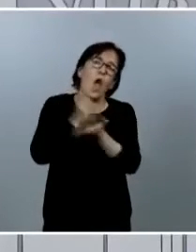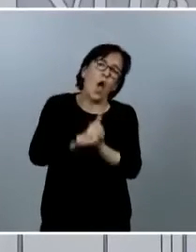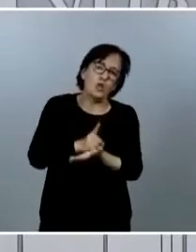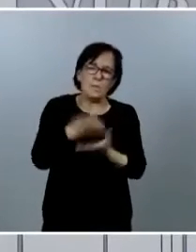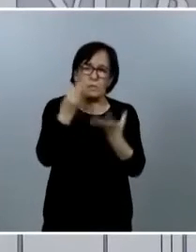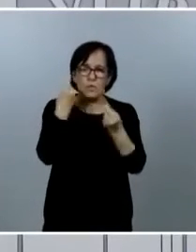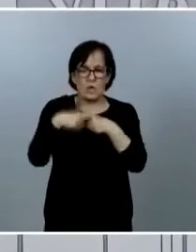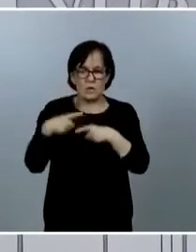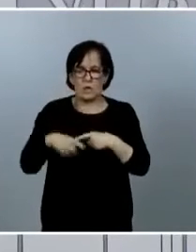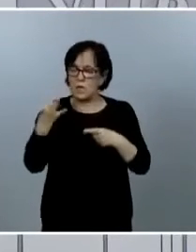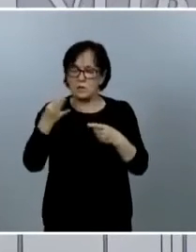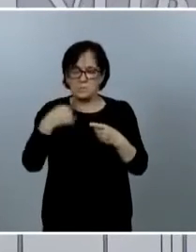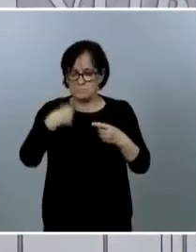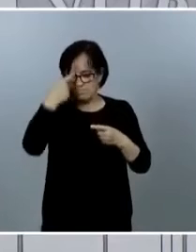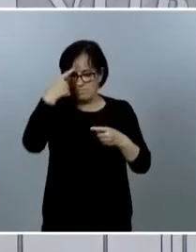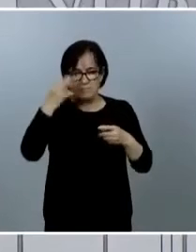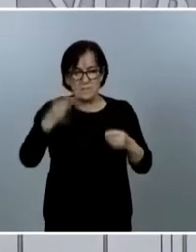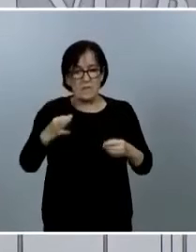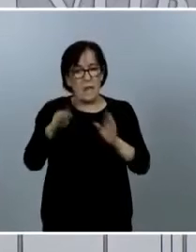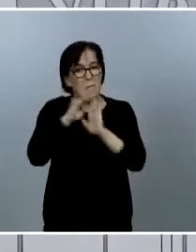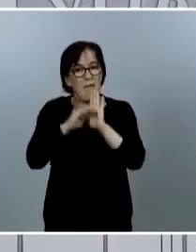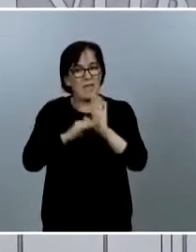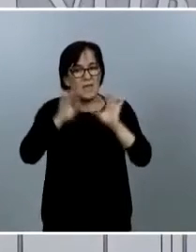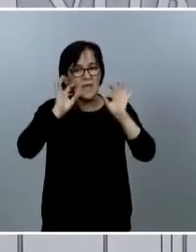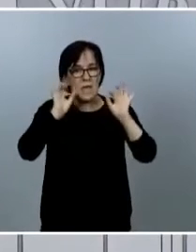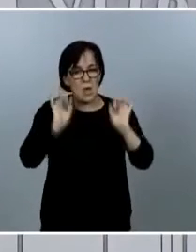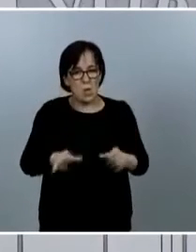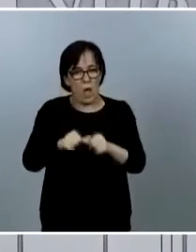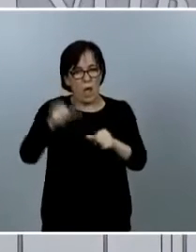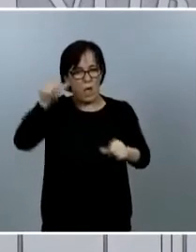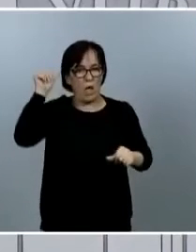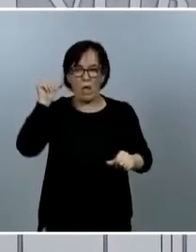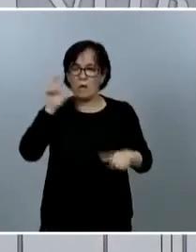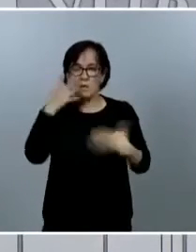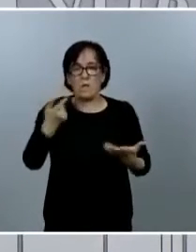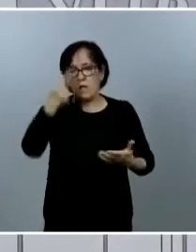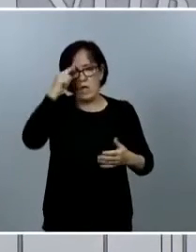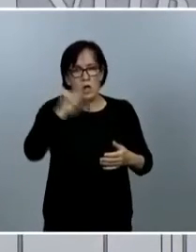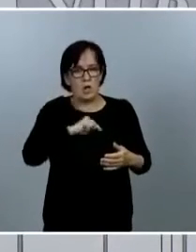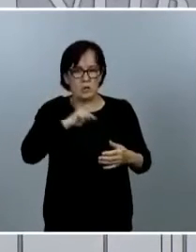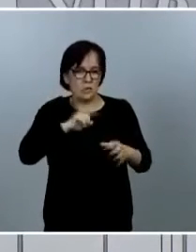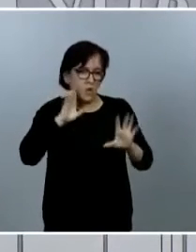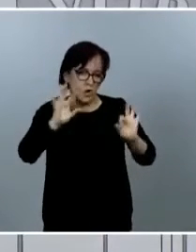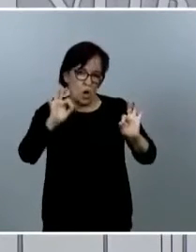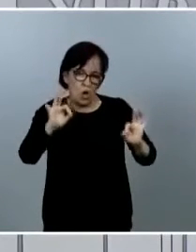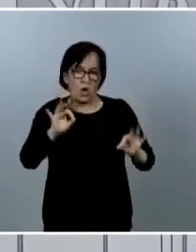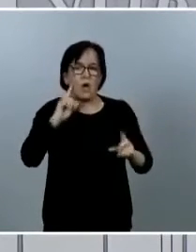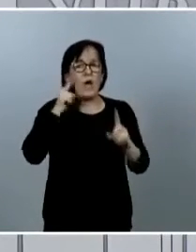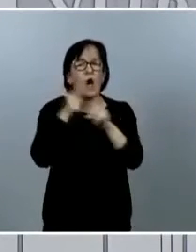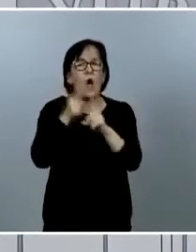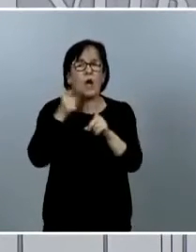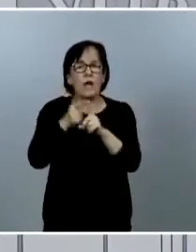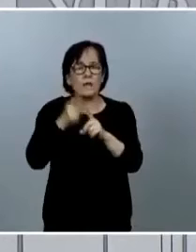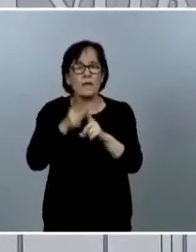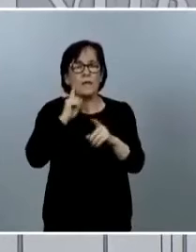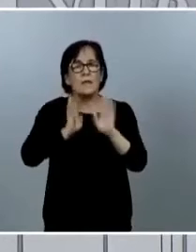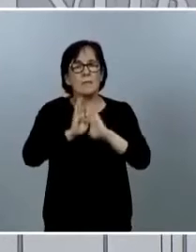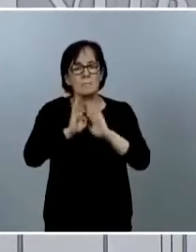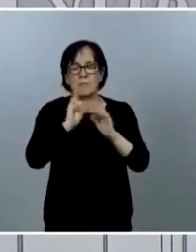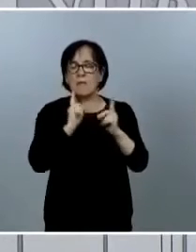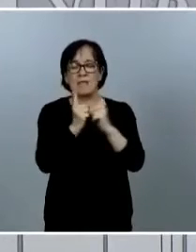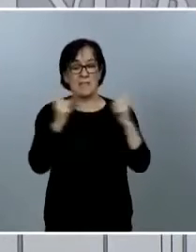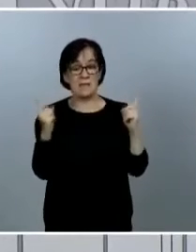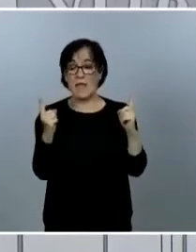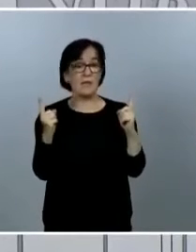aplicando las mismas medidas que se están aplicando y sobre todo aplicar el sentido común el objetivo es mantener las distancias y cuando no se puede